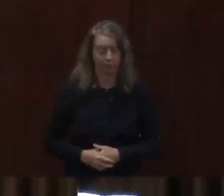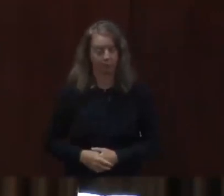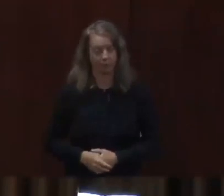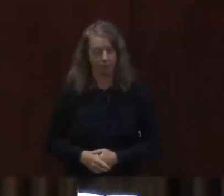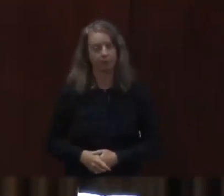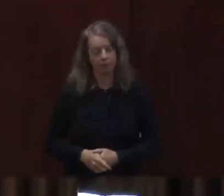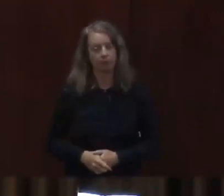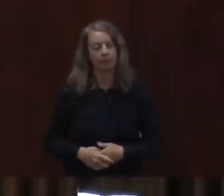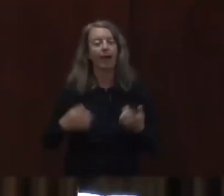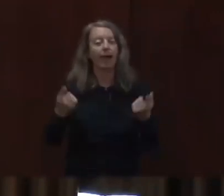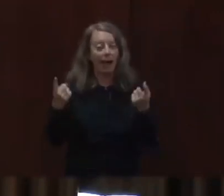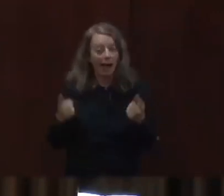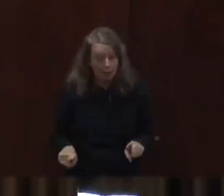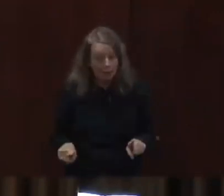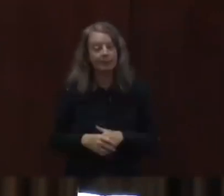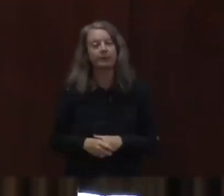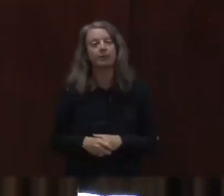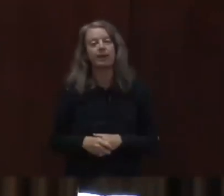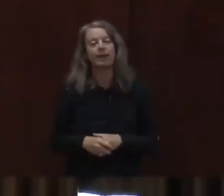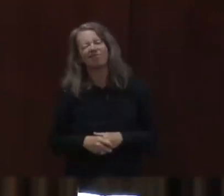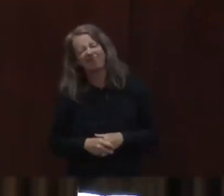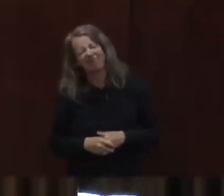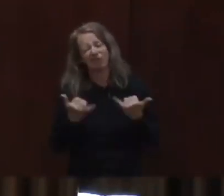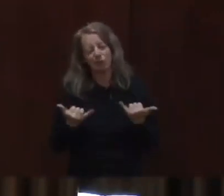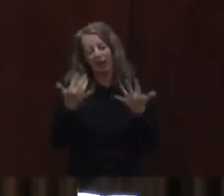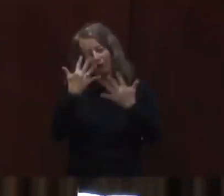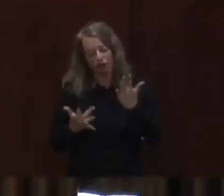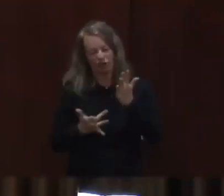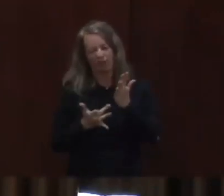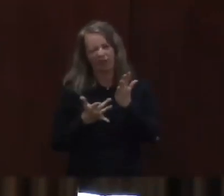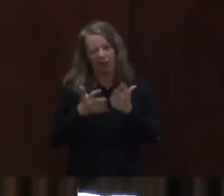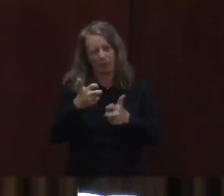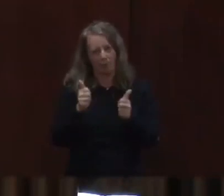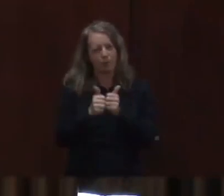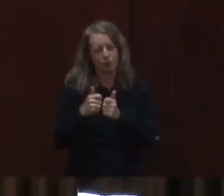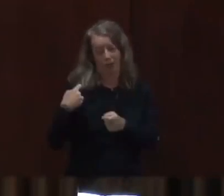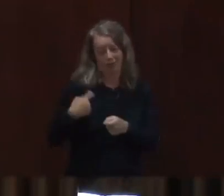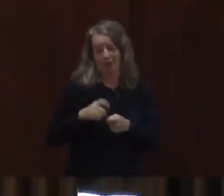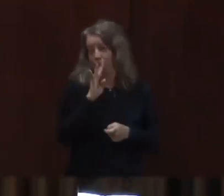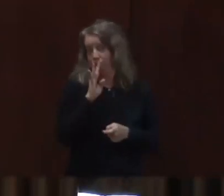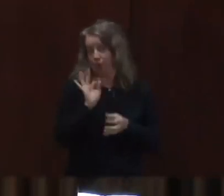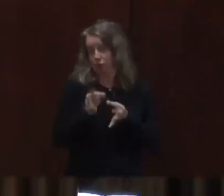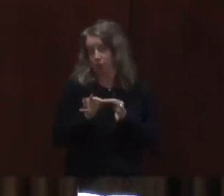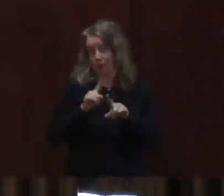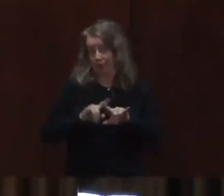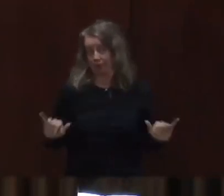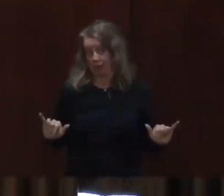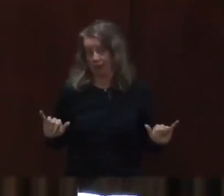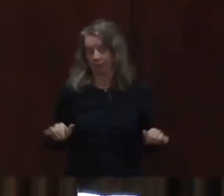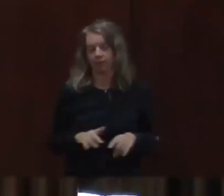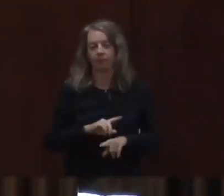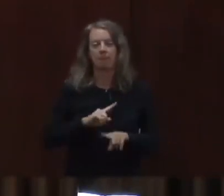y continuaremos haciéndolo en el futuro y también va a ser disponible